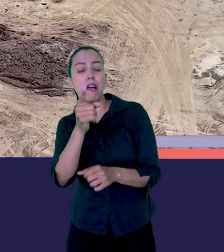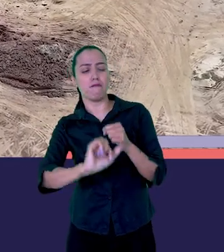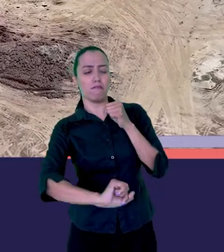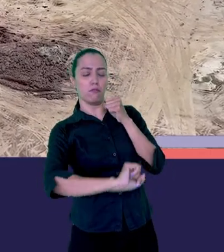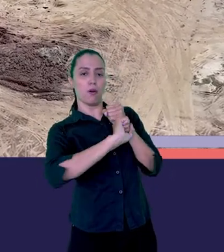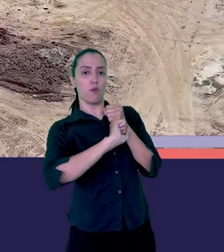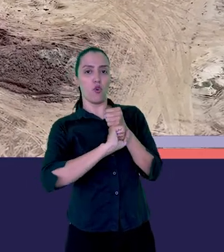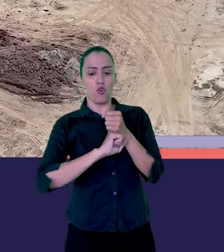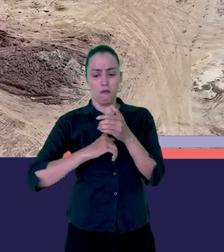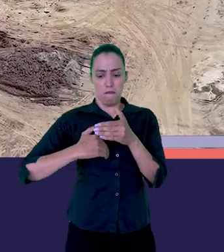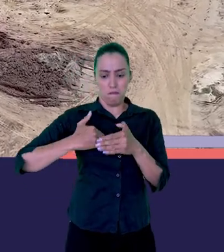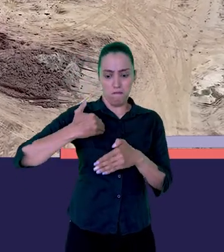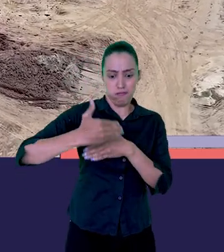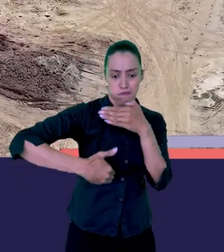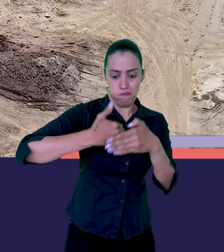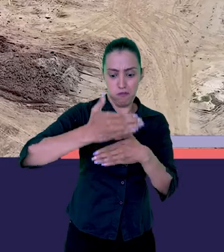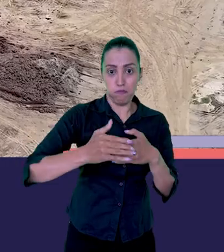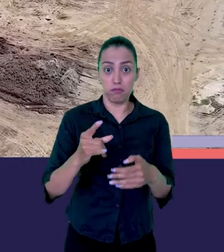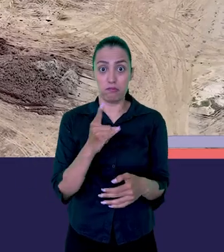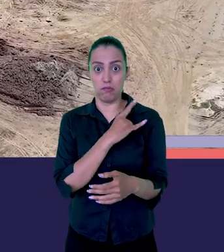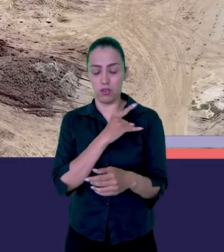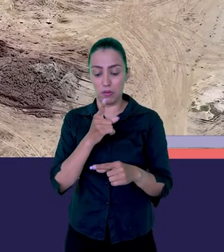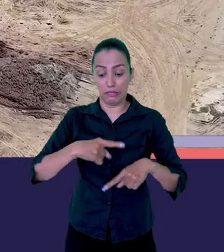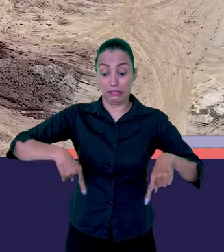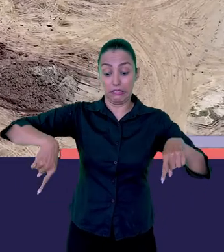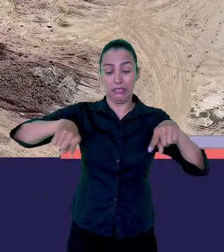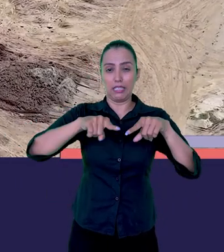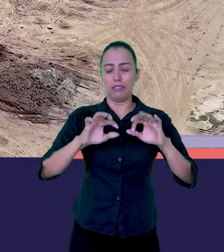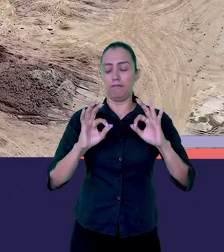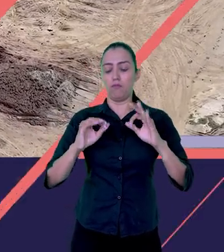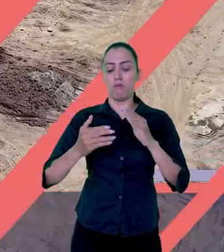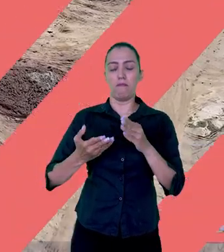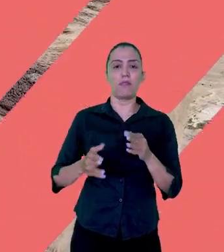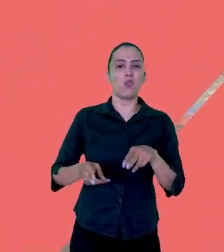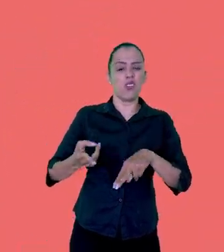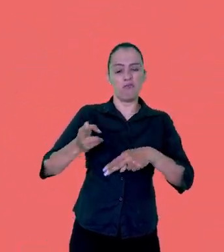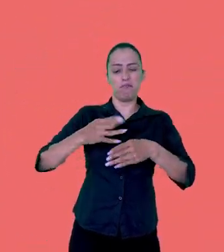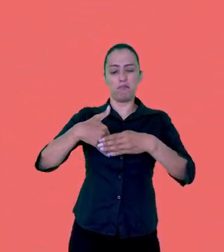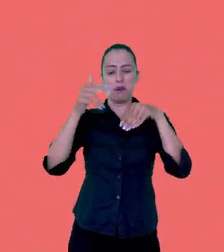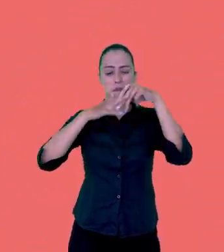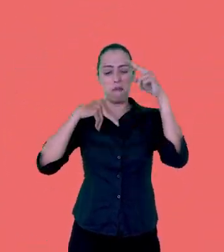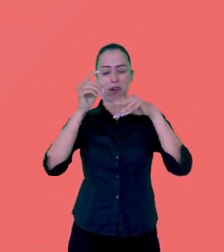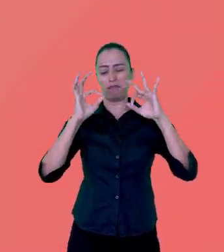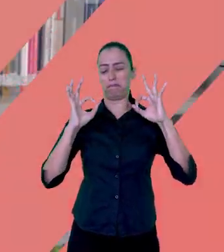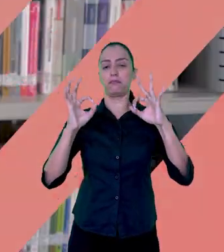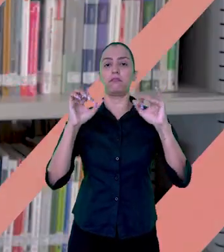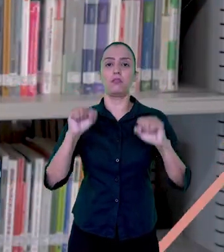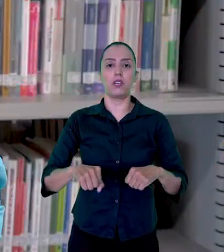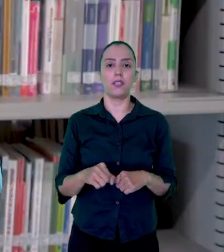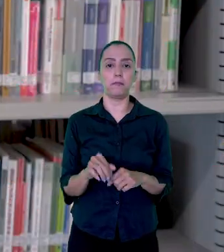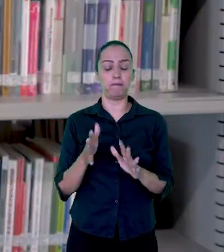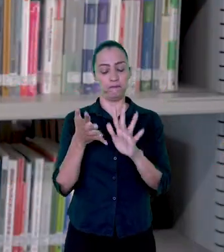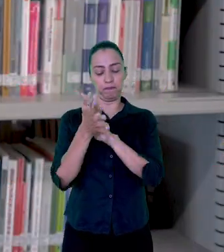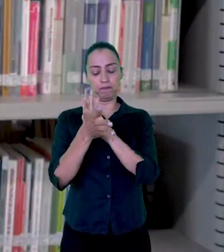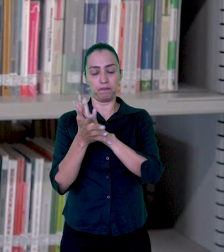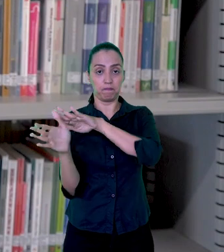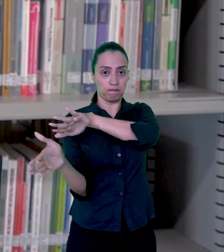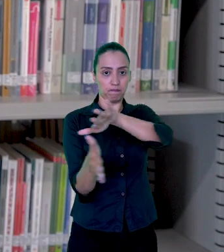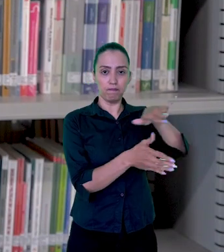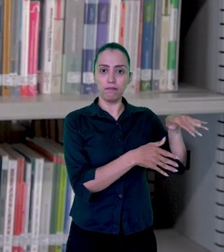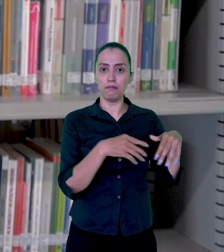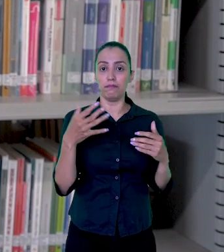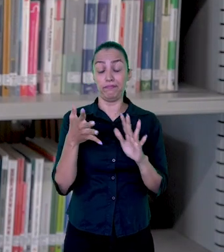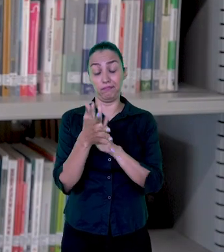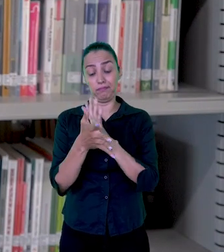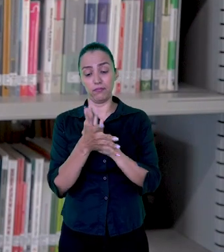momento estar construyendo nuestra etapa uno de la fase dos de infraestructura. En lo que respecta al año de estudios generales,